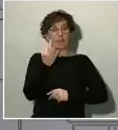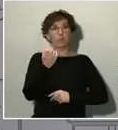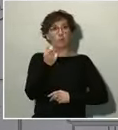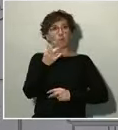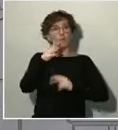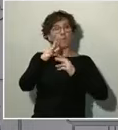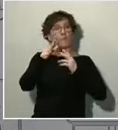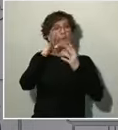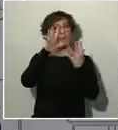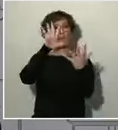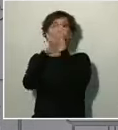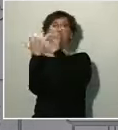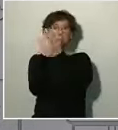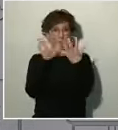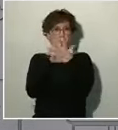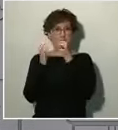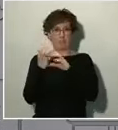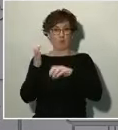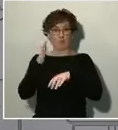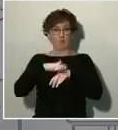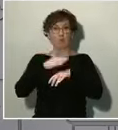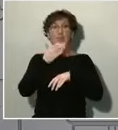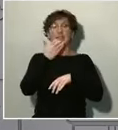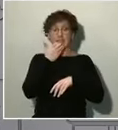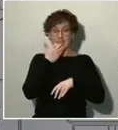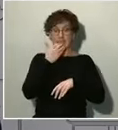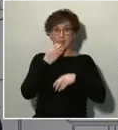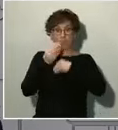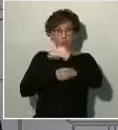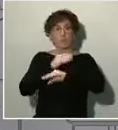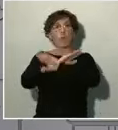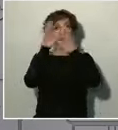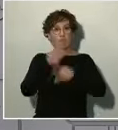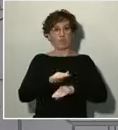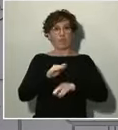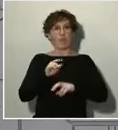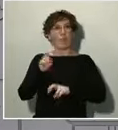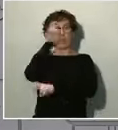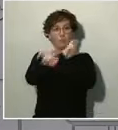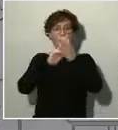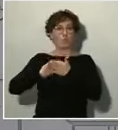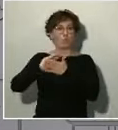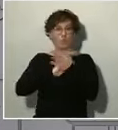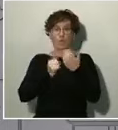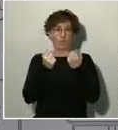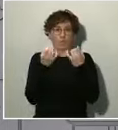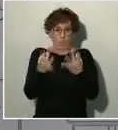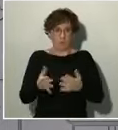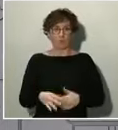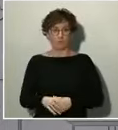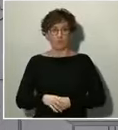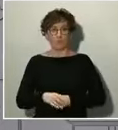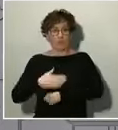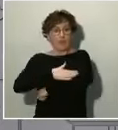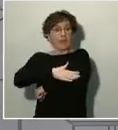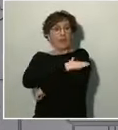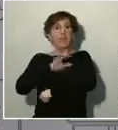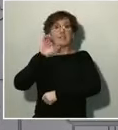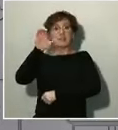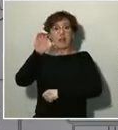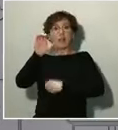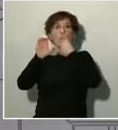todos más rápidos y, sin duda alguna, más fuertes. El Estado encarna una parte de la fuerza de la comunidad que representa a nuestro país,